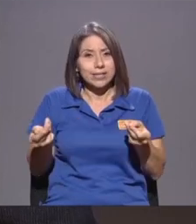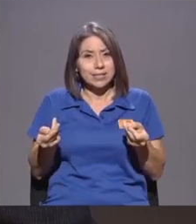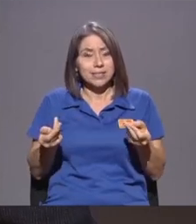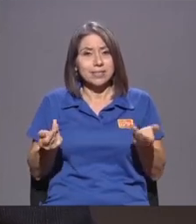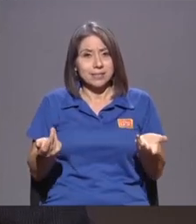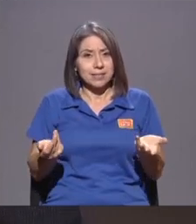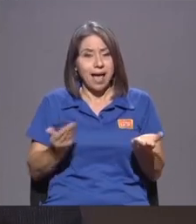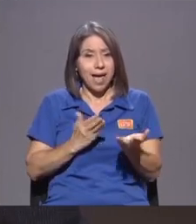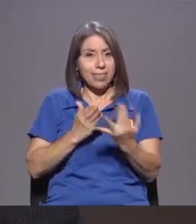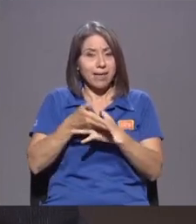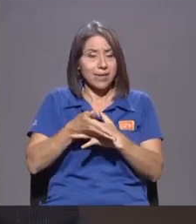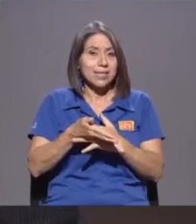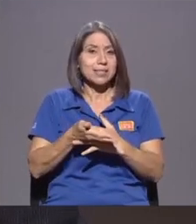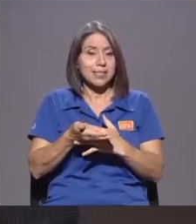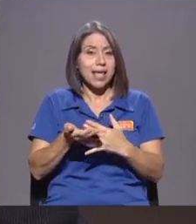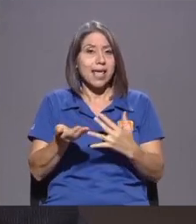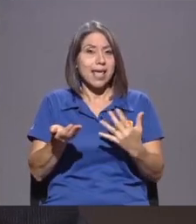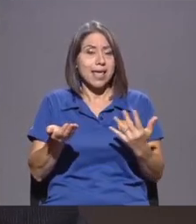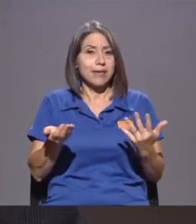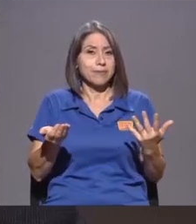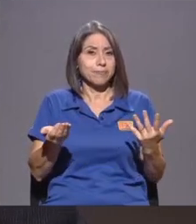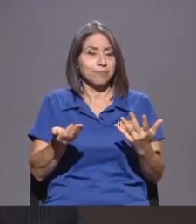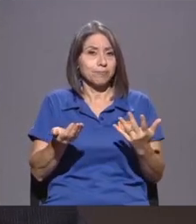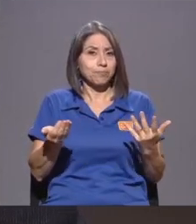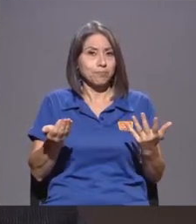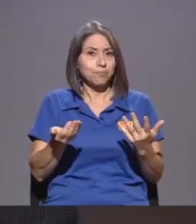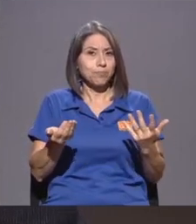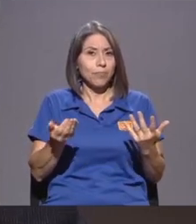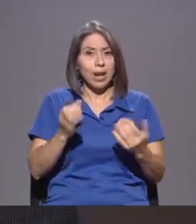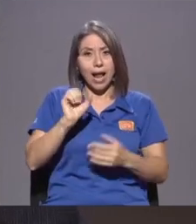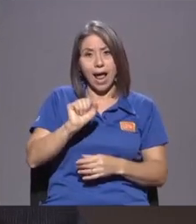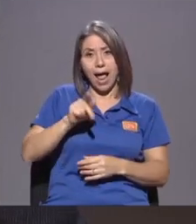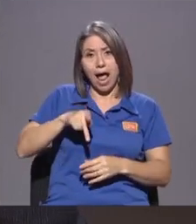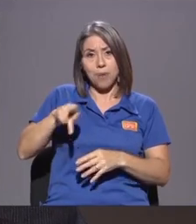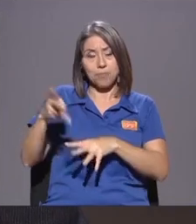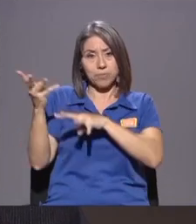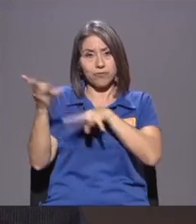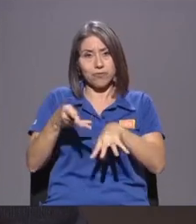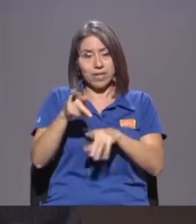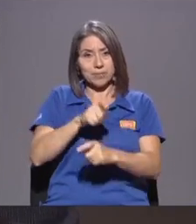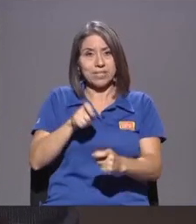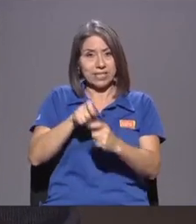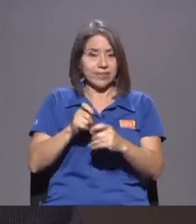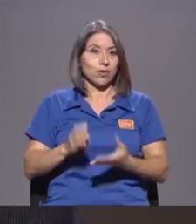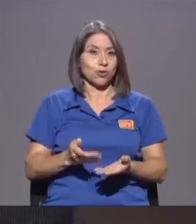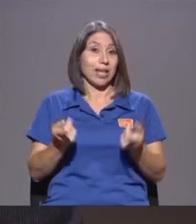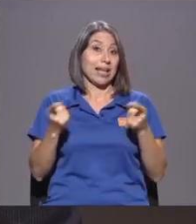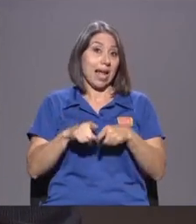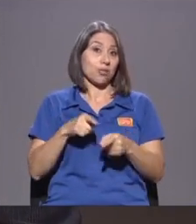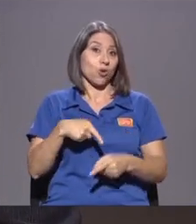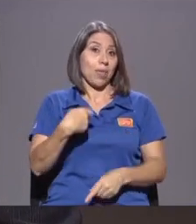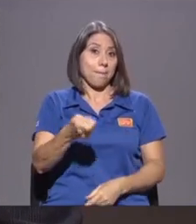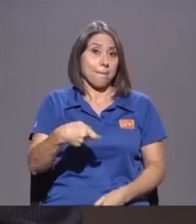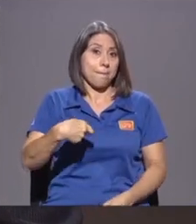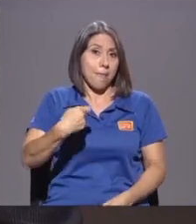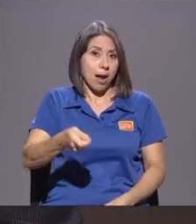A través De De Apps Específicos En el Caso De Pagos